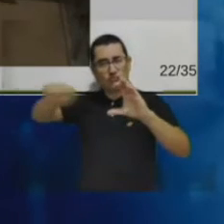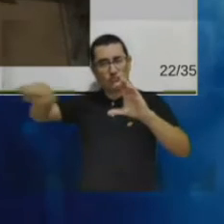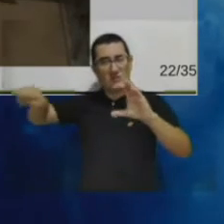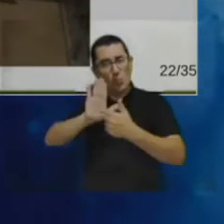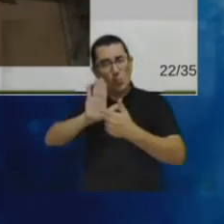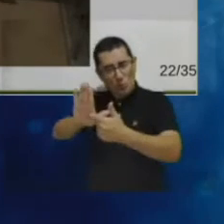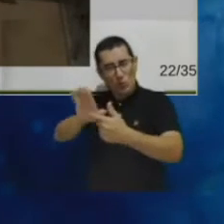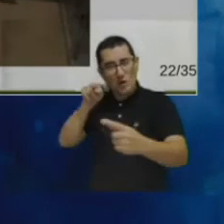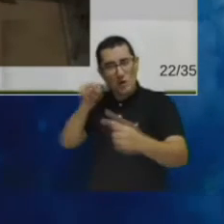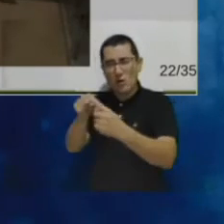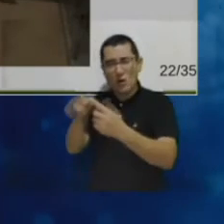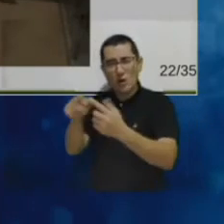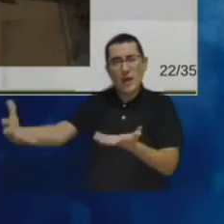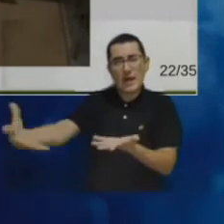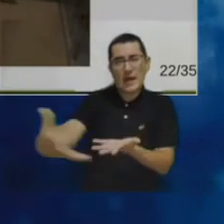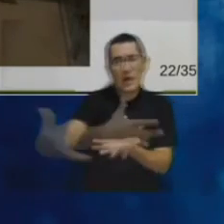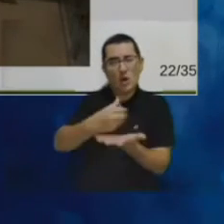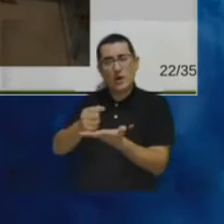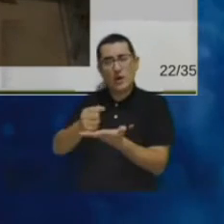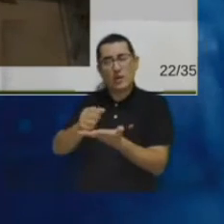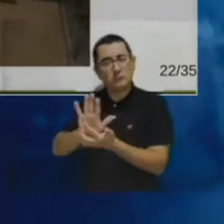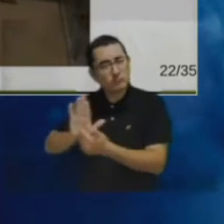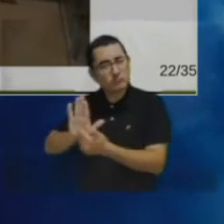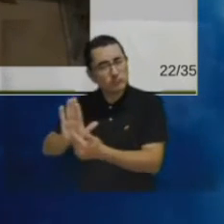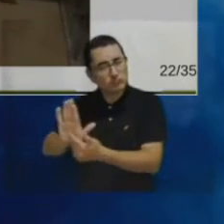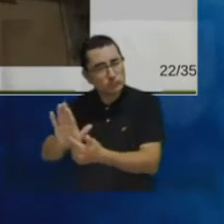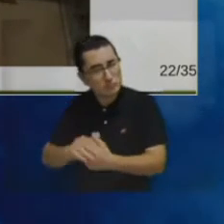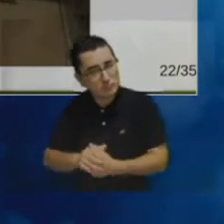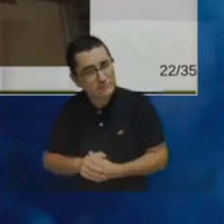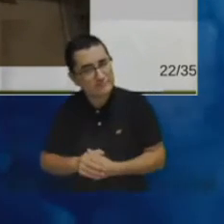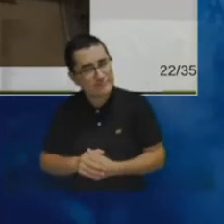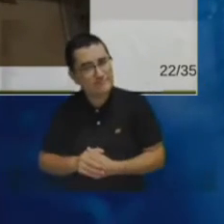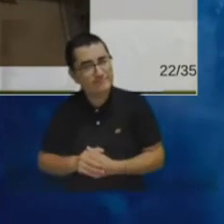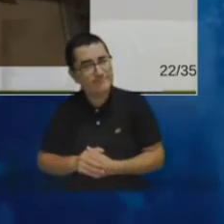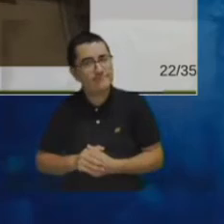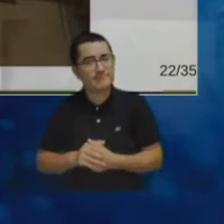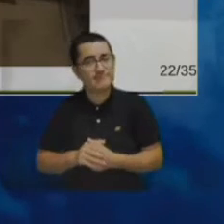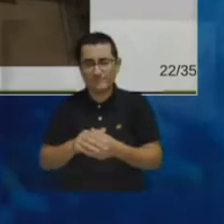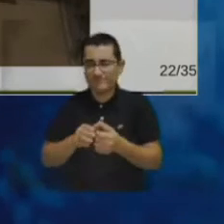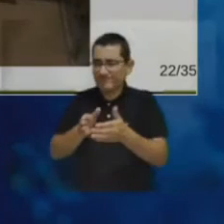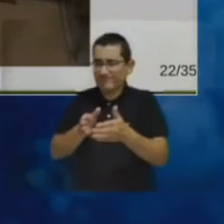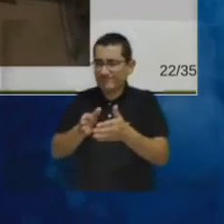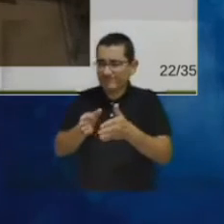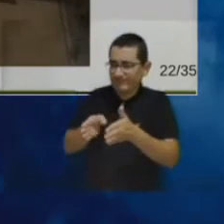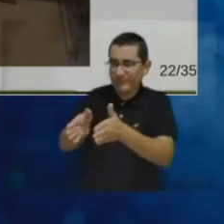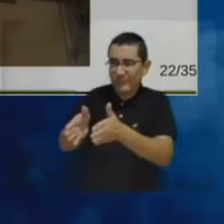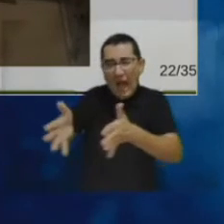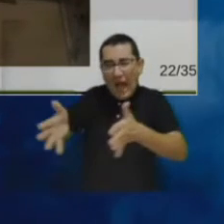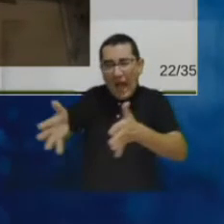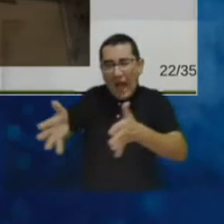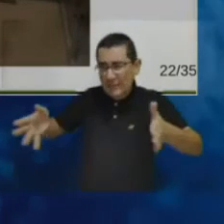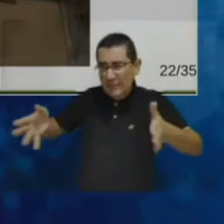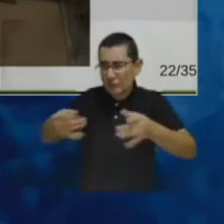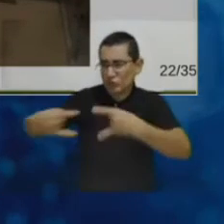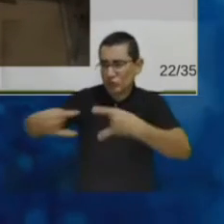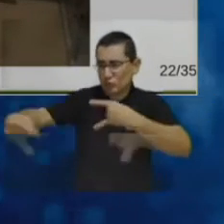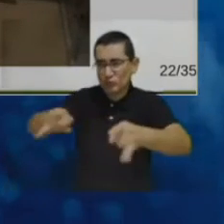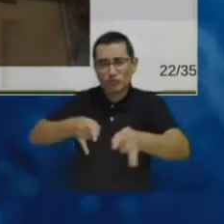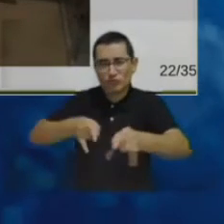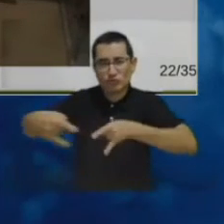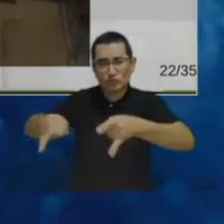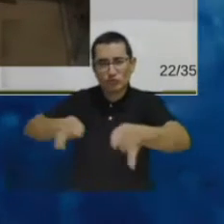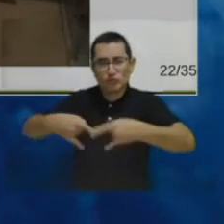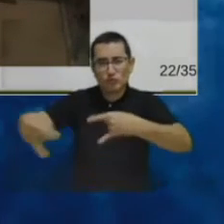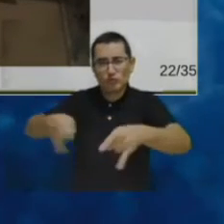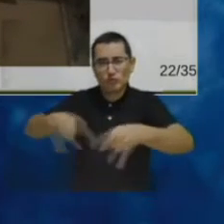barrido del campo cercano en la apertura de esta bocina de banda ancha hasta rich horn operando en una de las bandas de interés